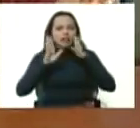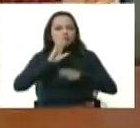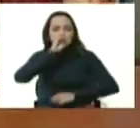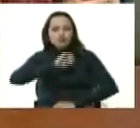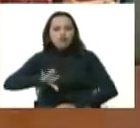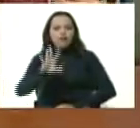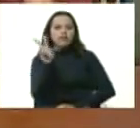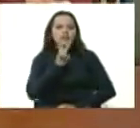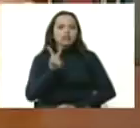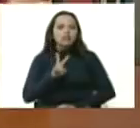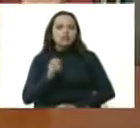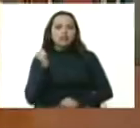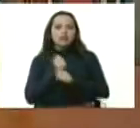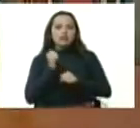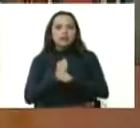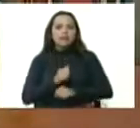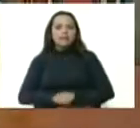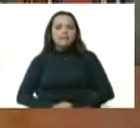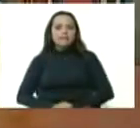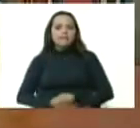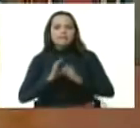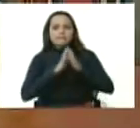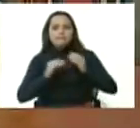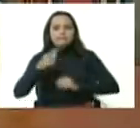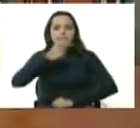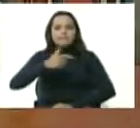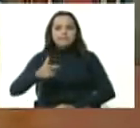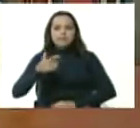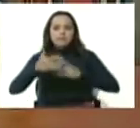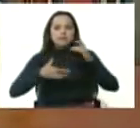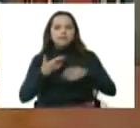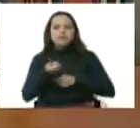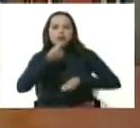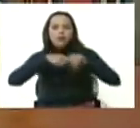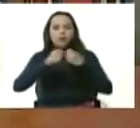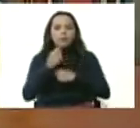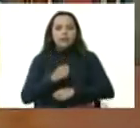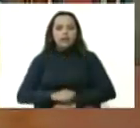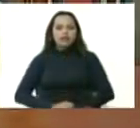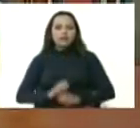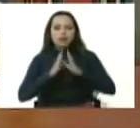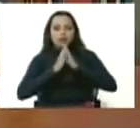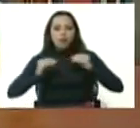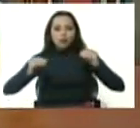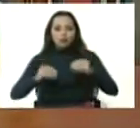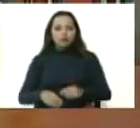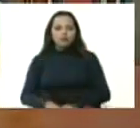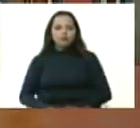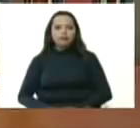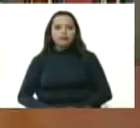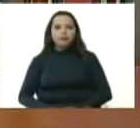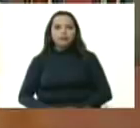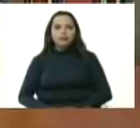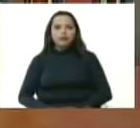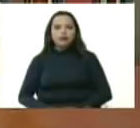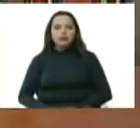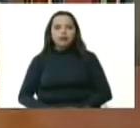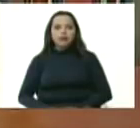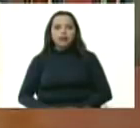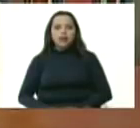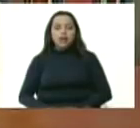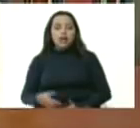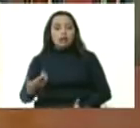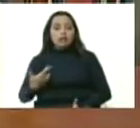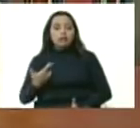Venezuela productiva a todos los actores económicos a todos a los que ustedes menos se imaginan